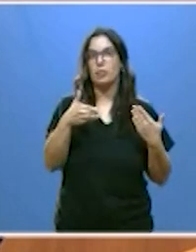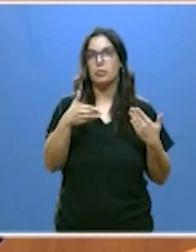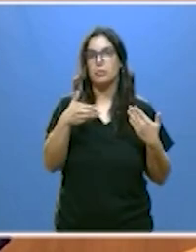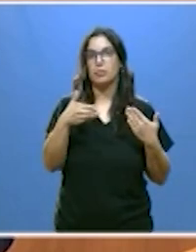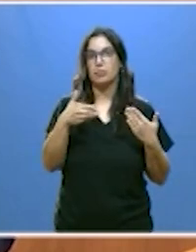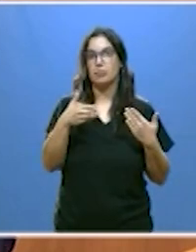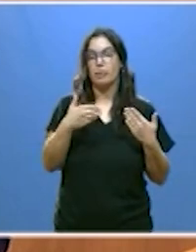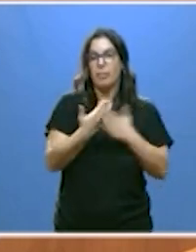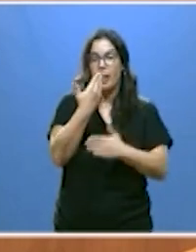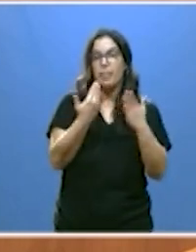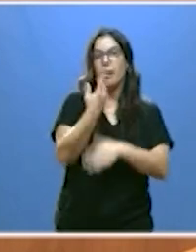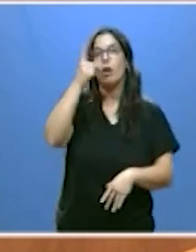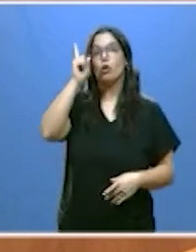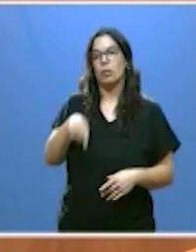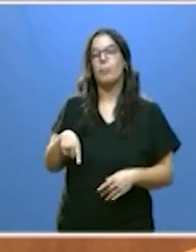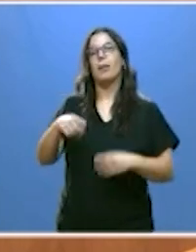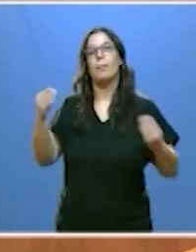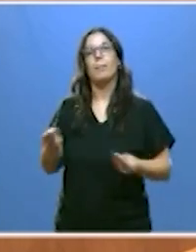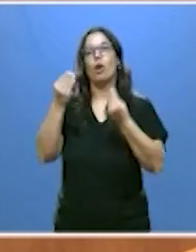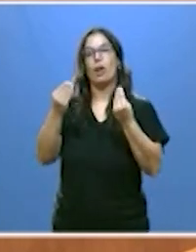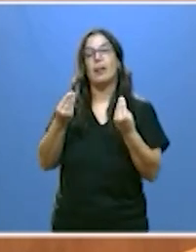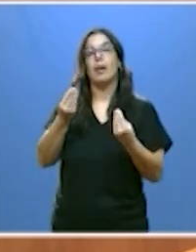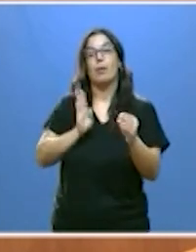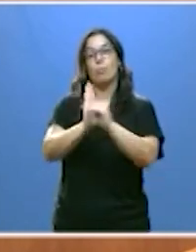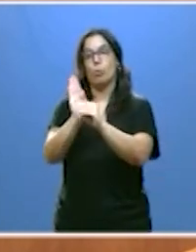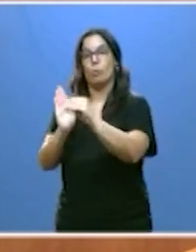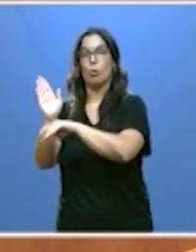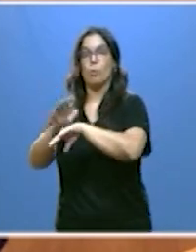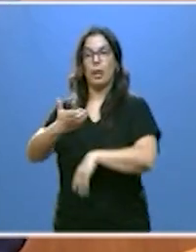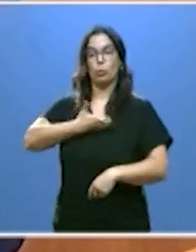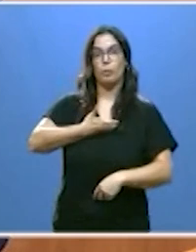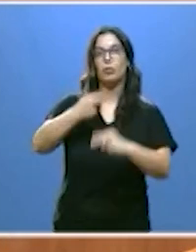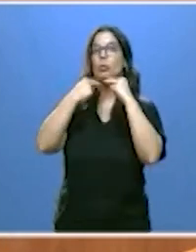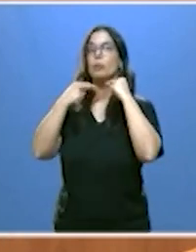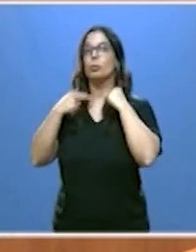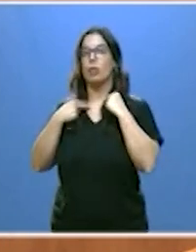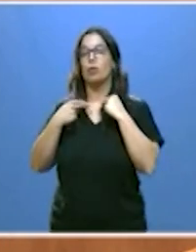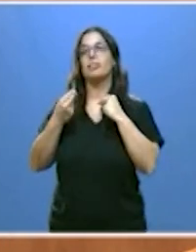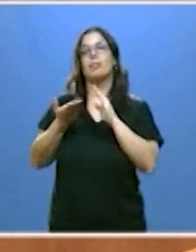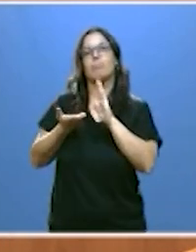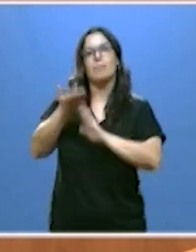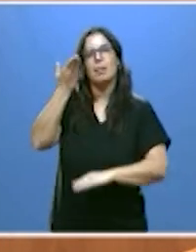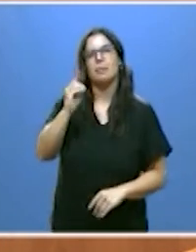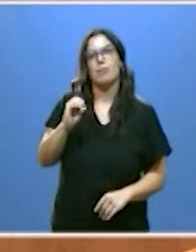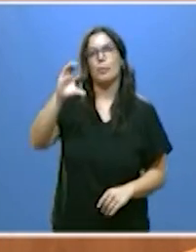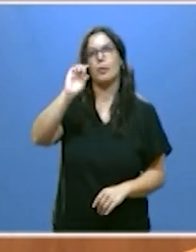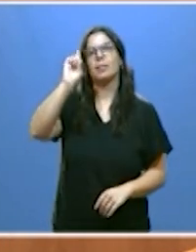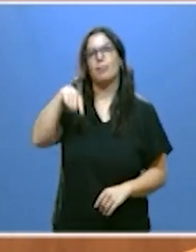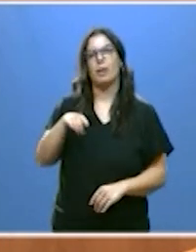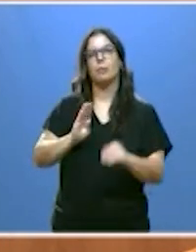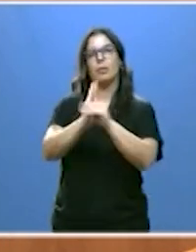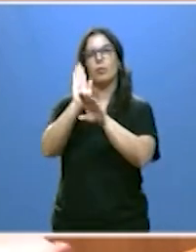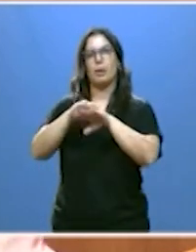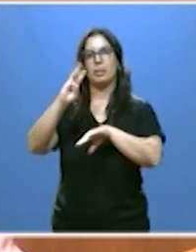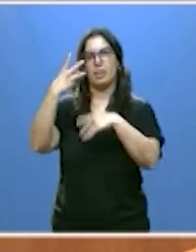o mejorar la dotación de las entidades locales en el acuerdo marco y aumentar la financiación también del tercer sector.